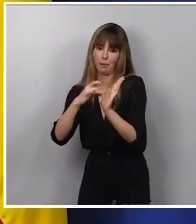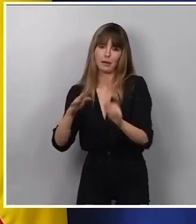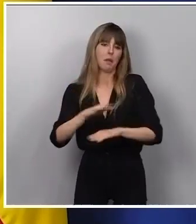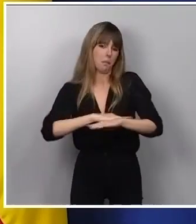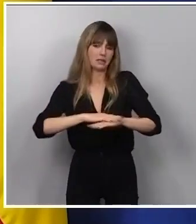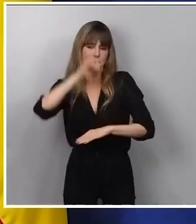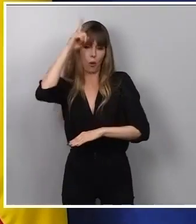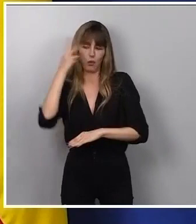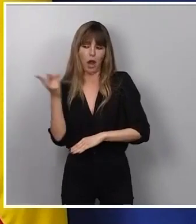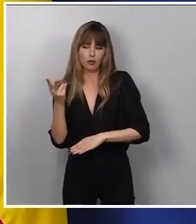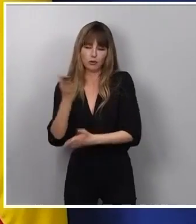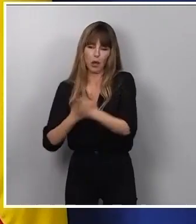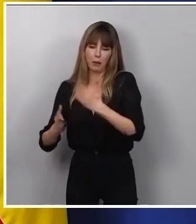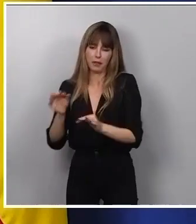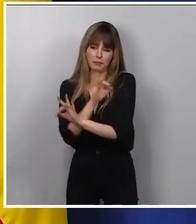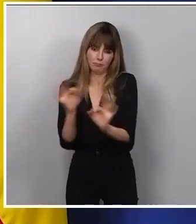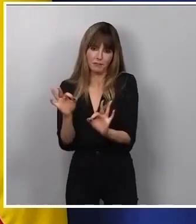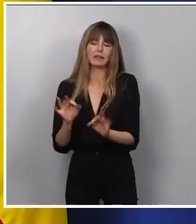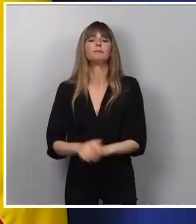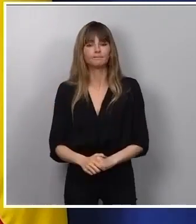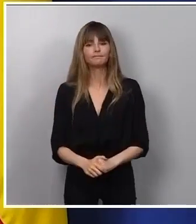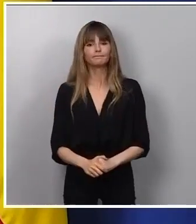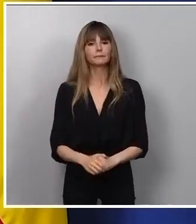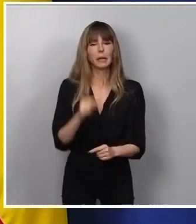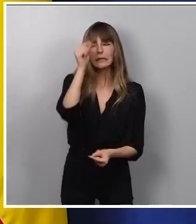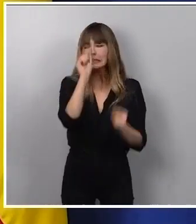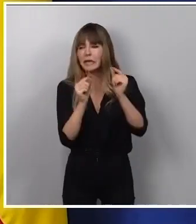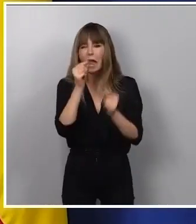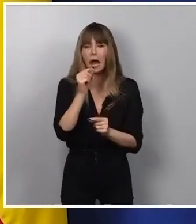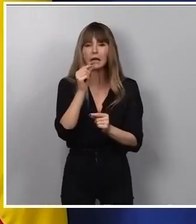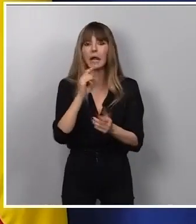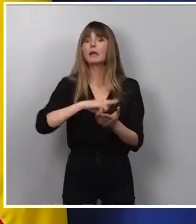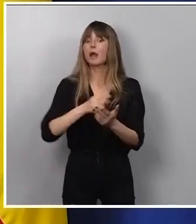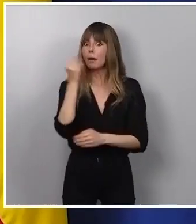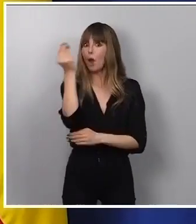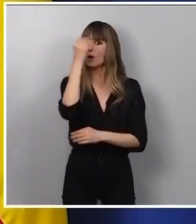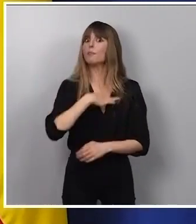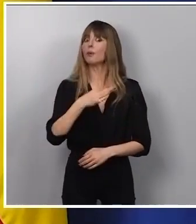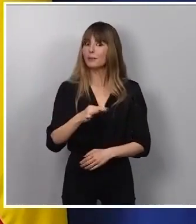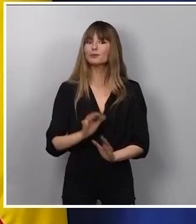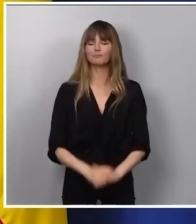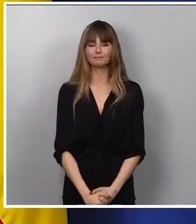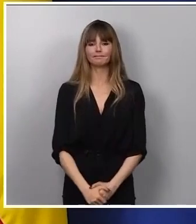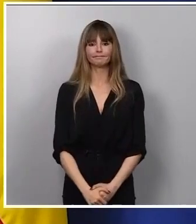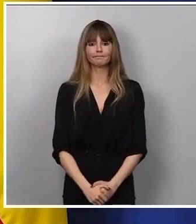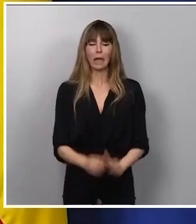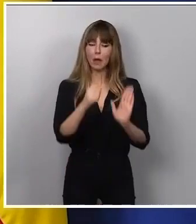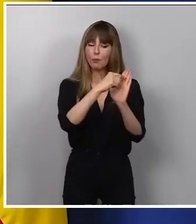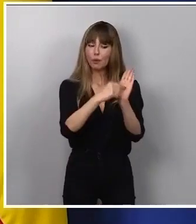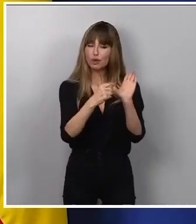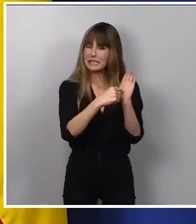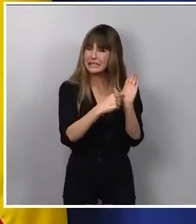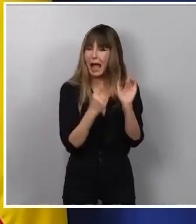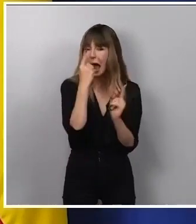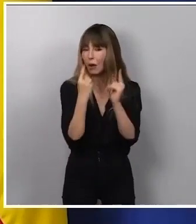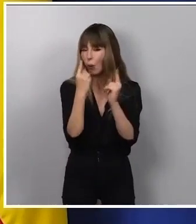Ministerio de Cultura, con ellas que nos ha permitido diseñar y mejorar este programa. En algunos puntos que son esenciales y que voy